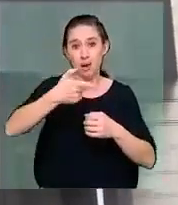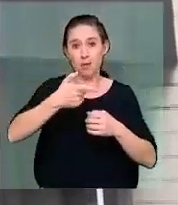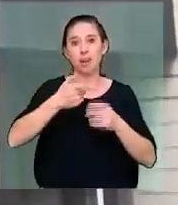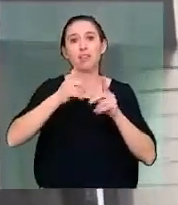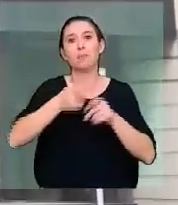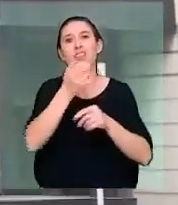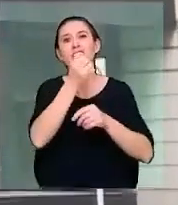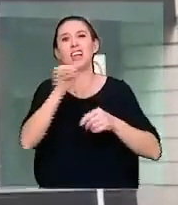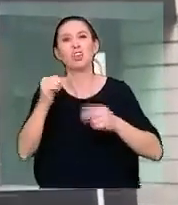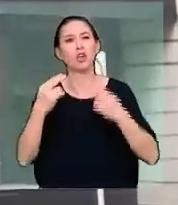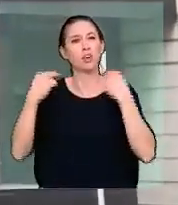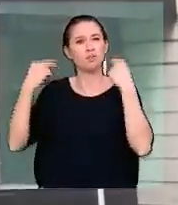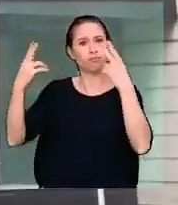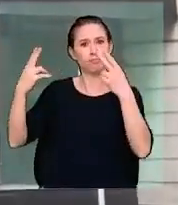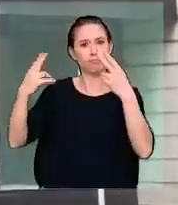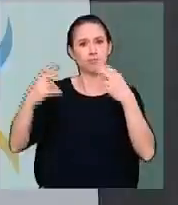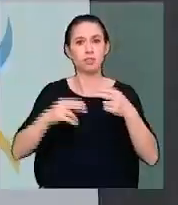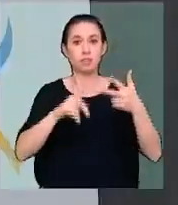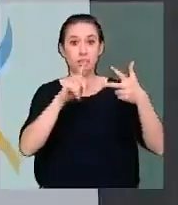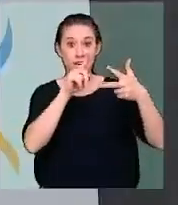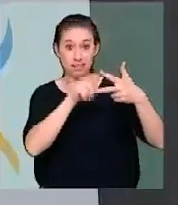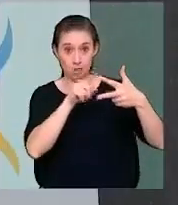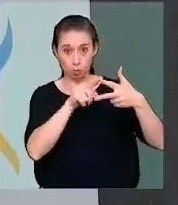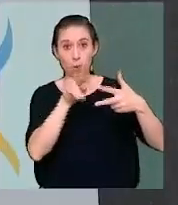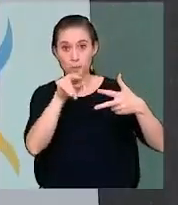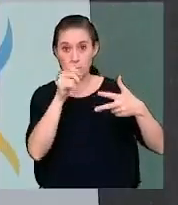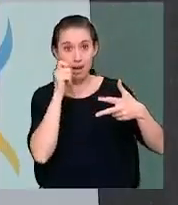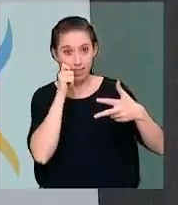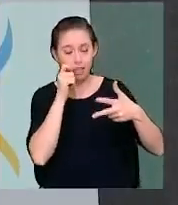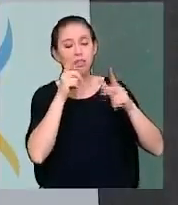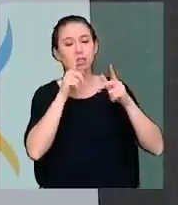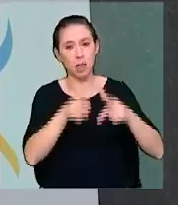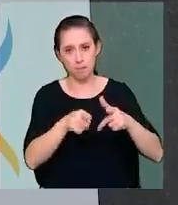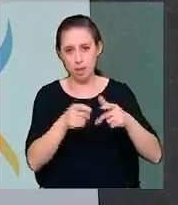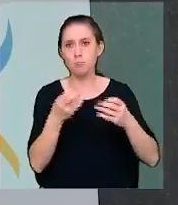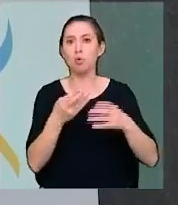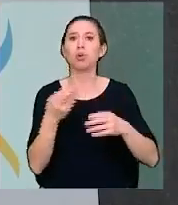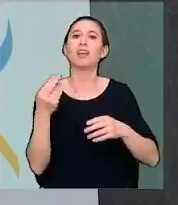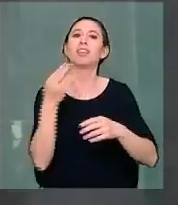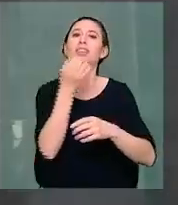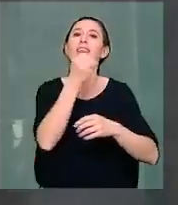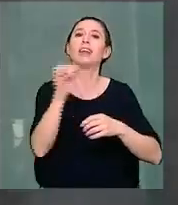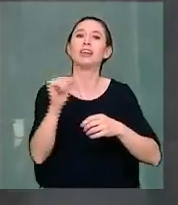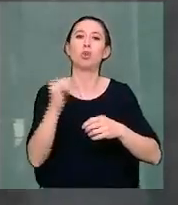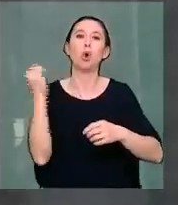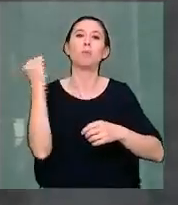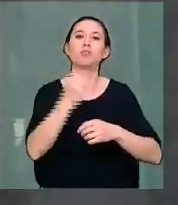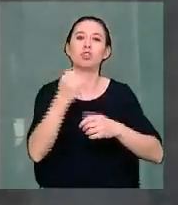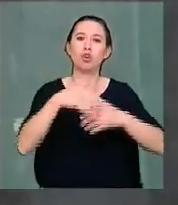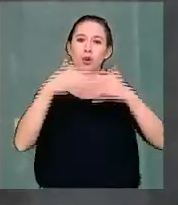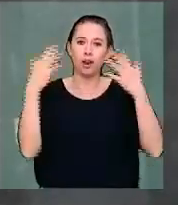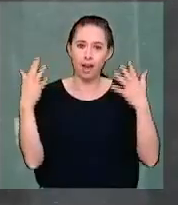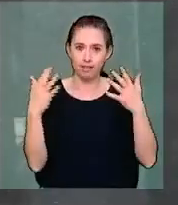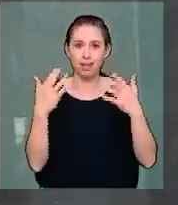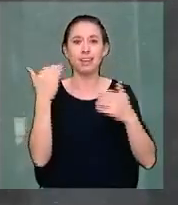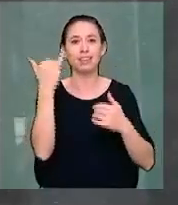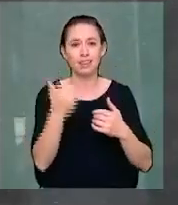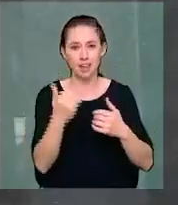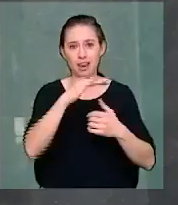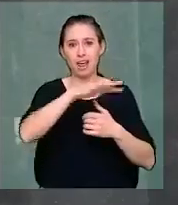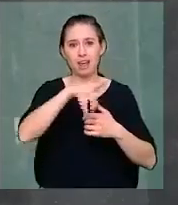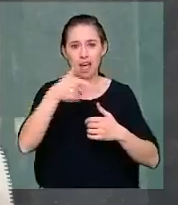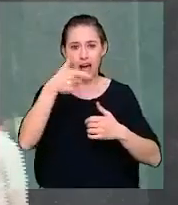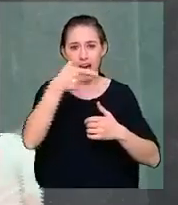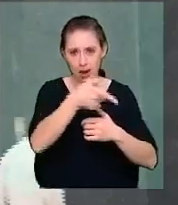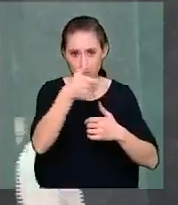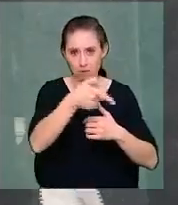delito de zacato. Al segundo de la misma edad también se le imputó por un delito de homicidio agravado por el uso de arma de fuego con